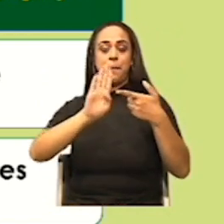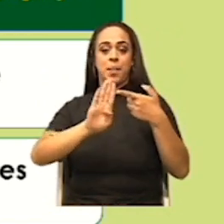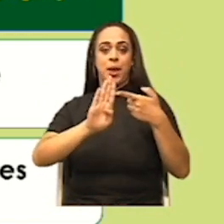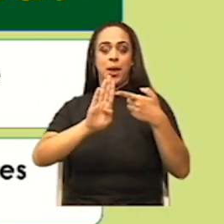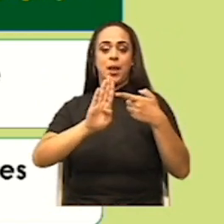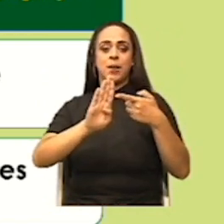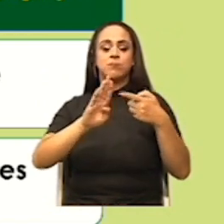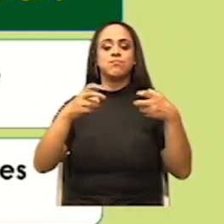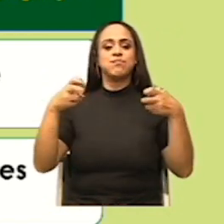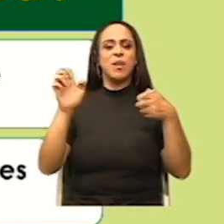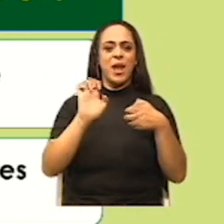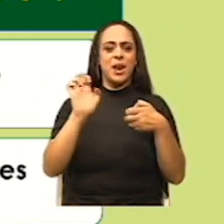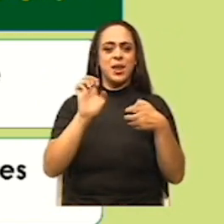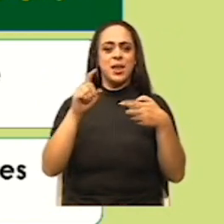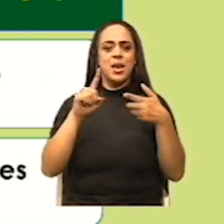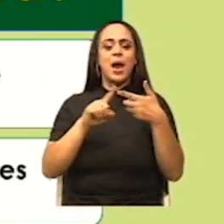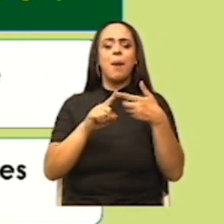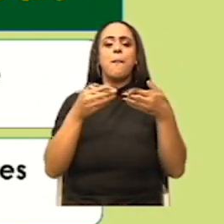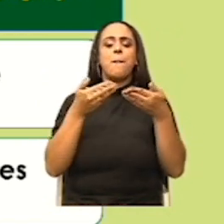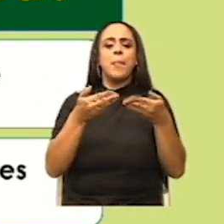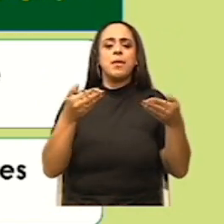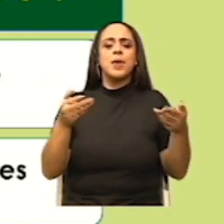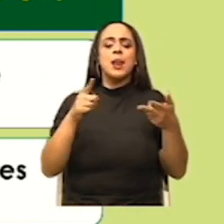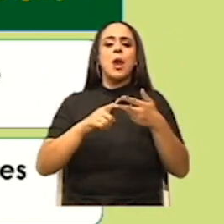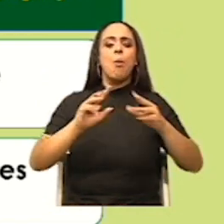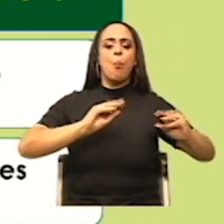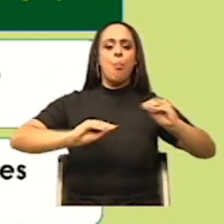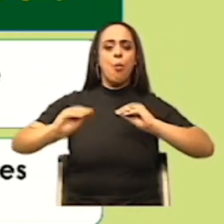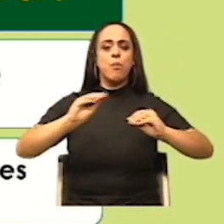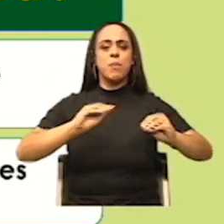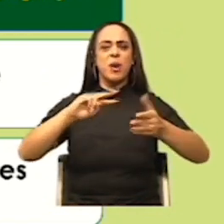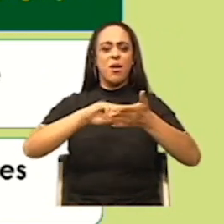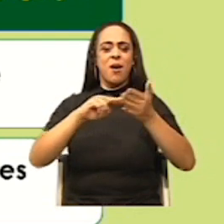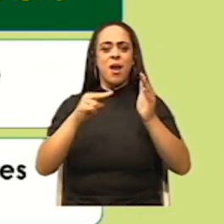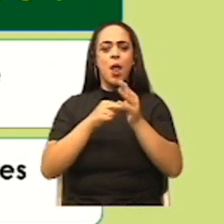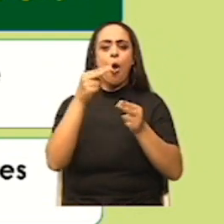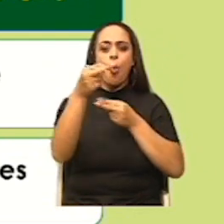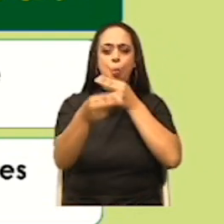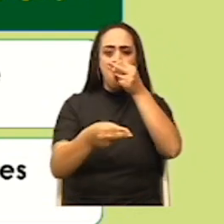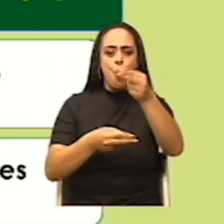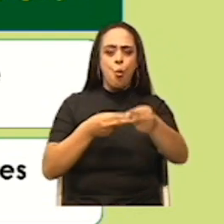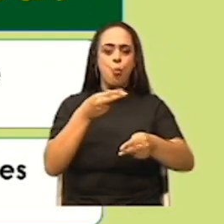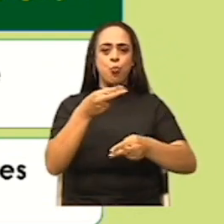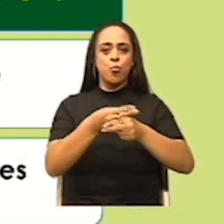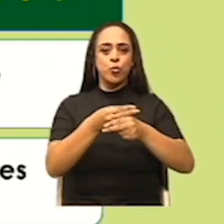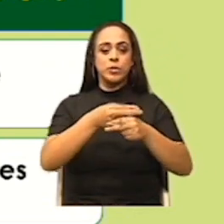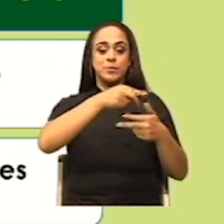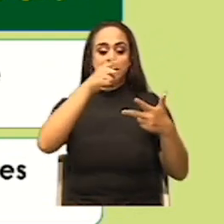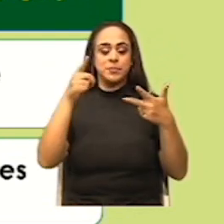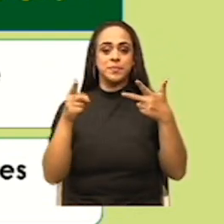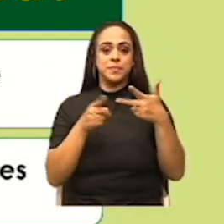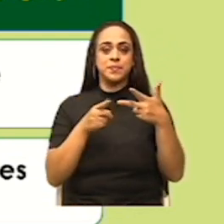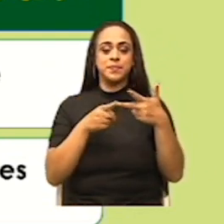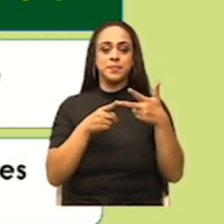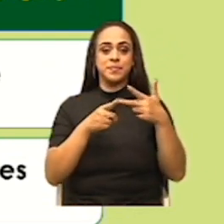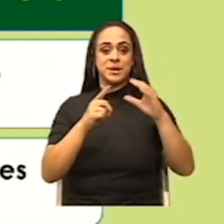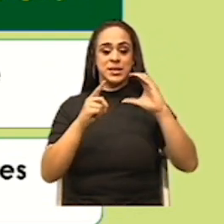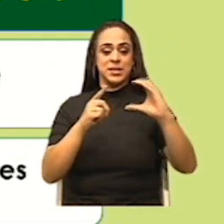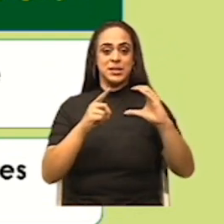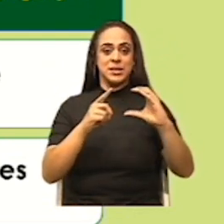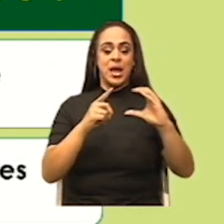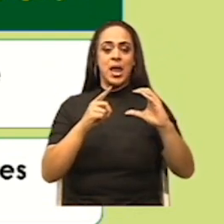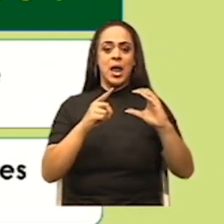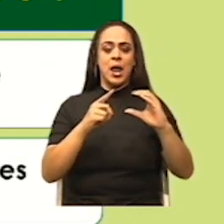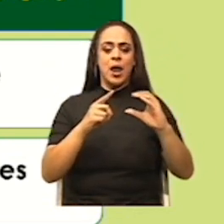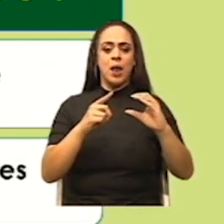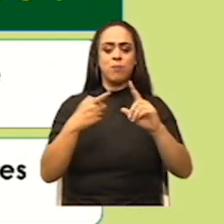la materia y el movimiento. Es decir, el universo mismo. Opción C, el origen, la evolución y las características